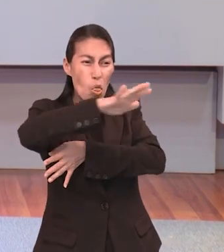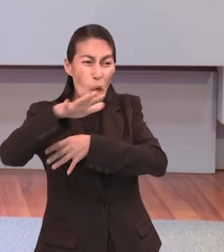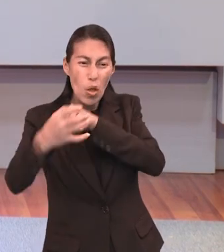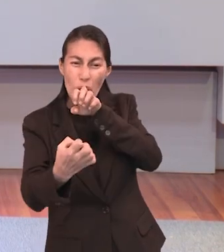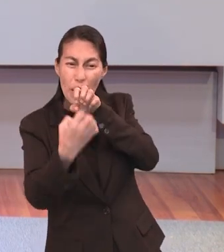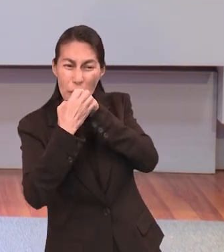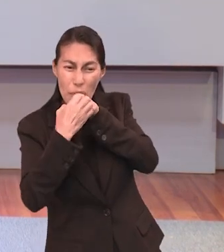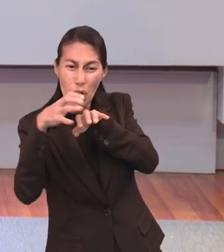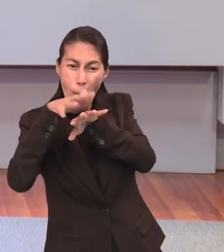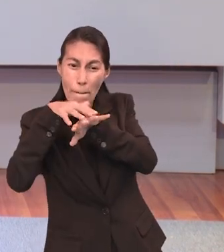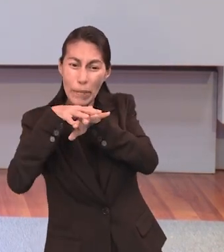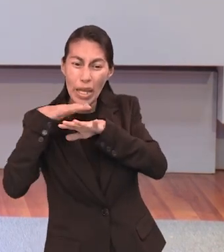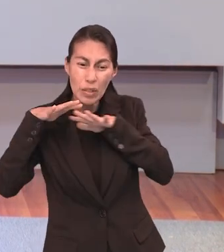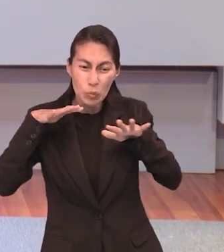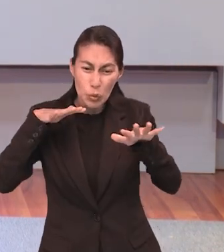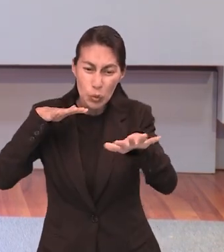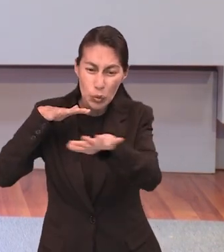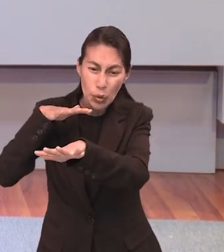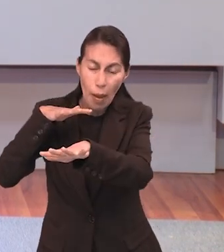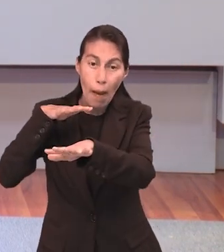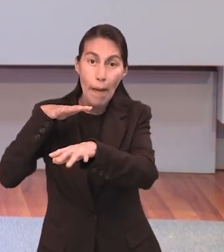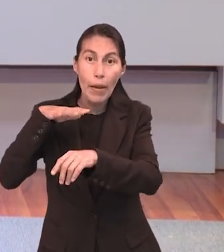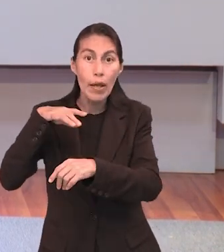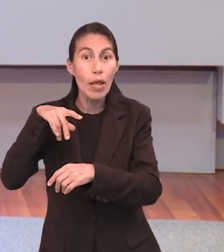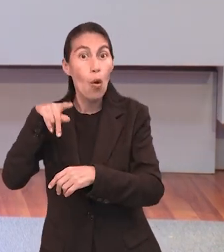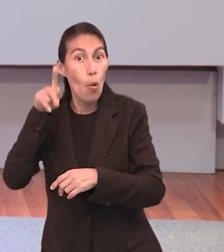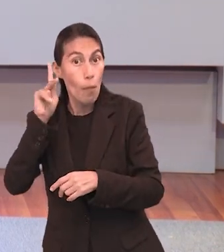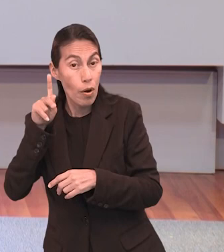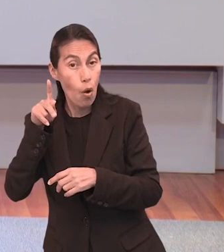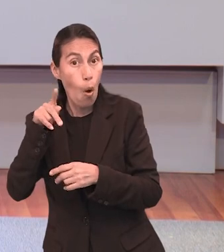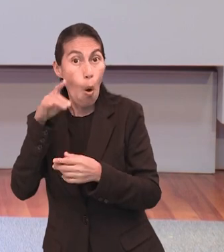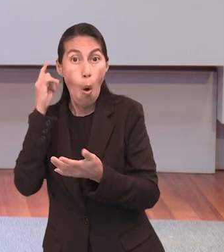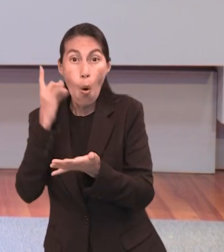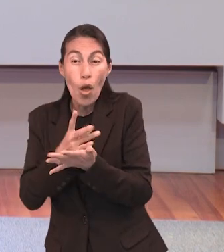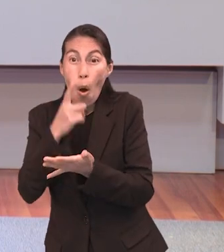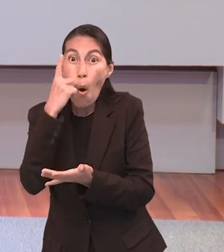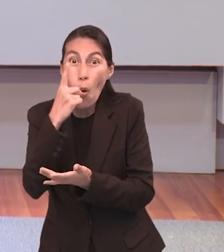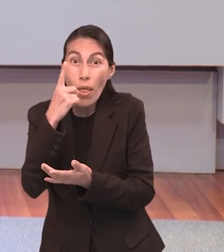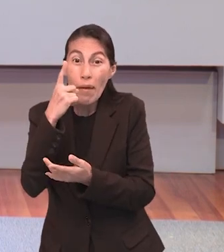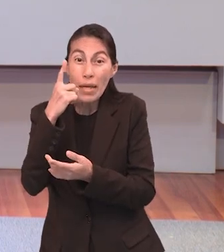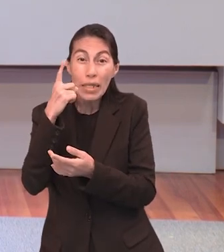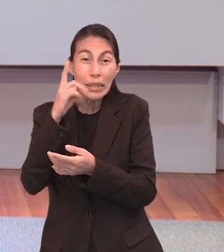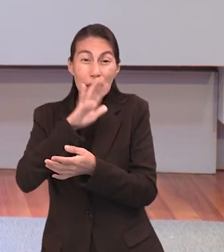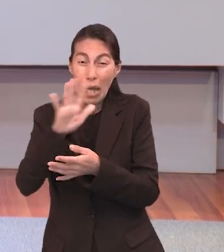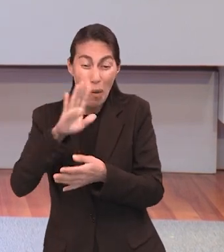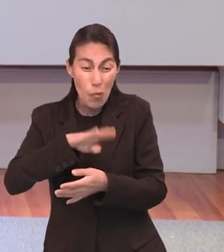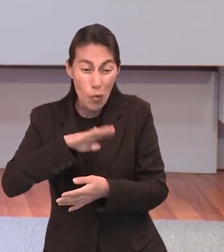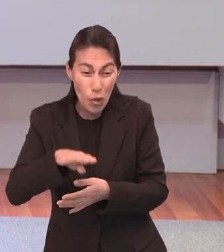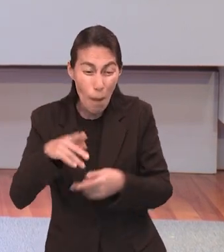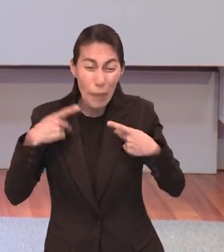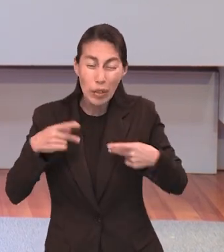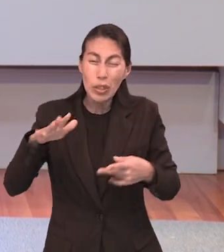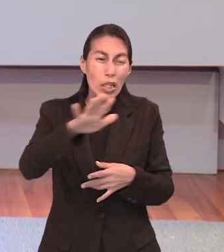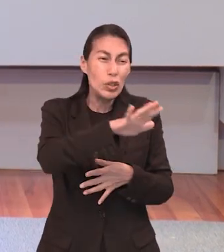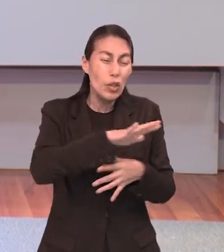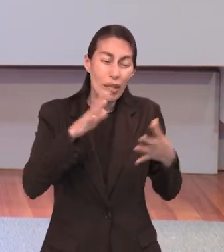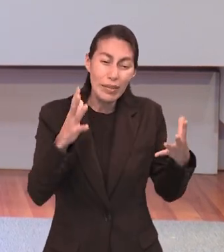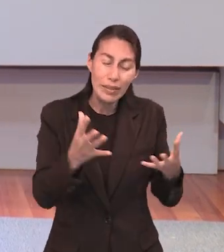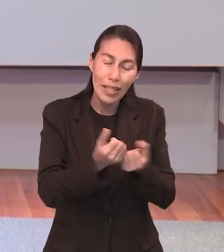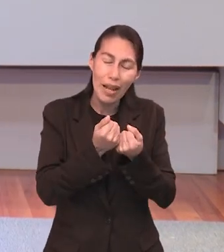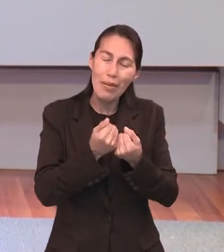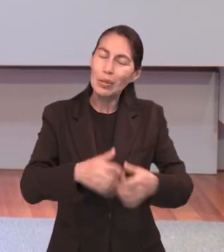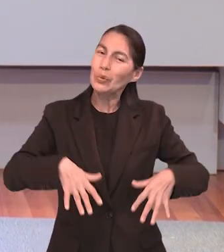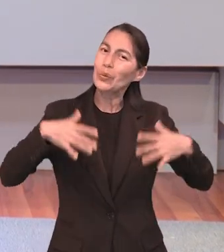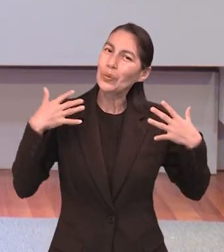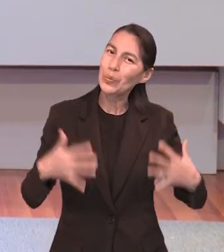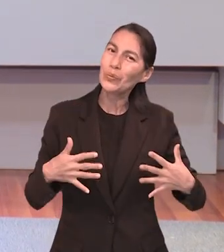adelante hasta que sus enemigos sean puestos por estrado de sus pies, porque con una sola ofrenda hizo perfectos para